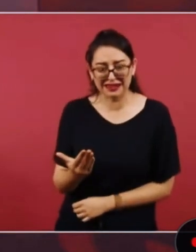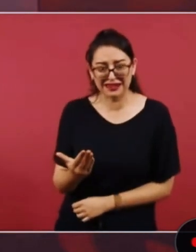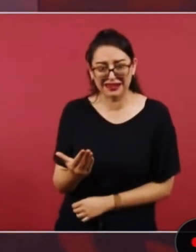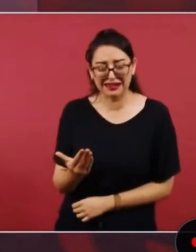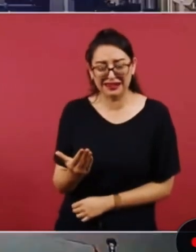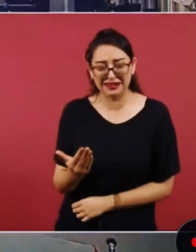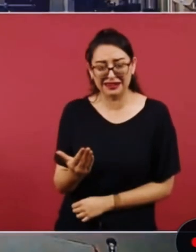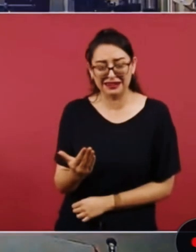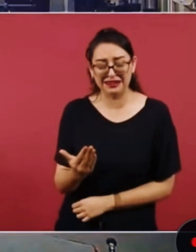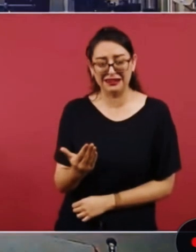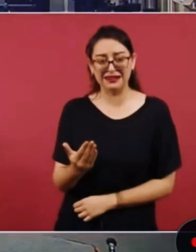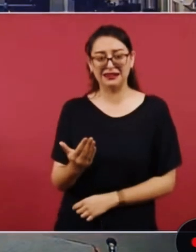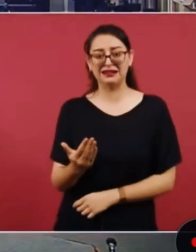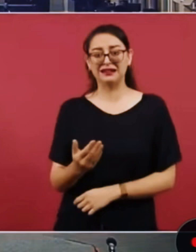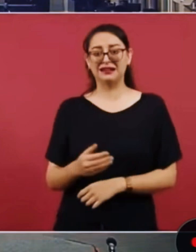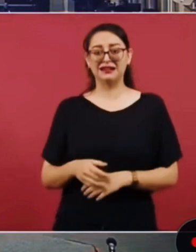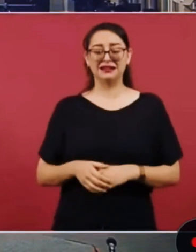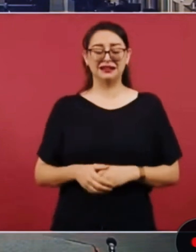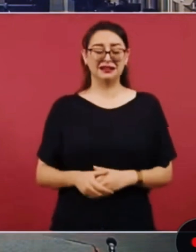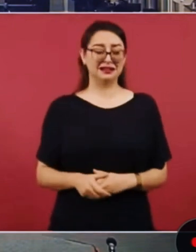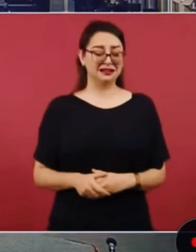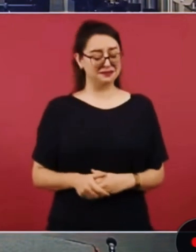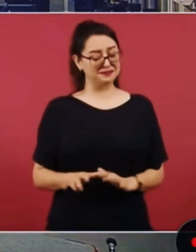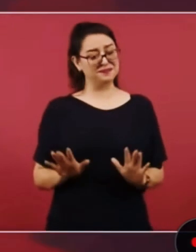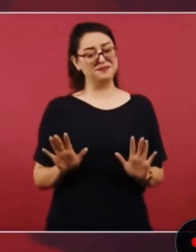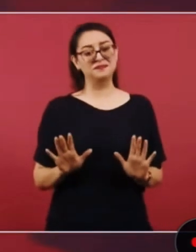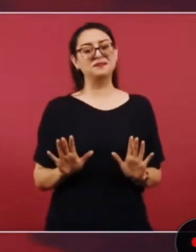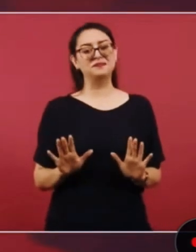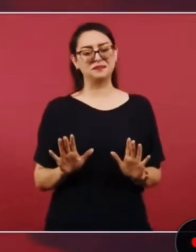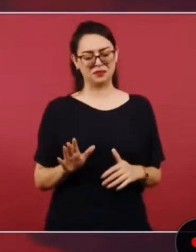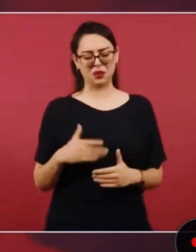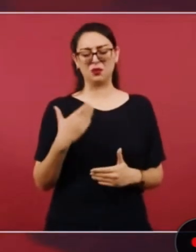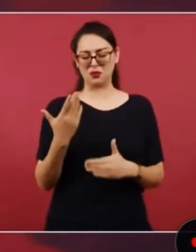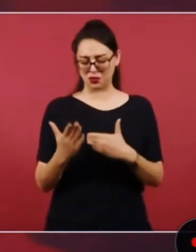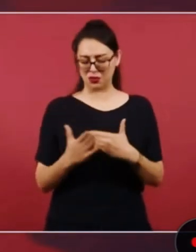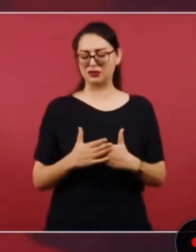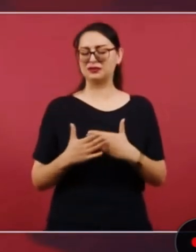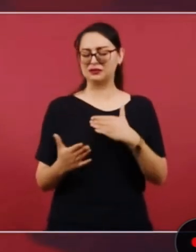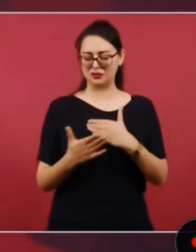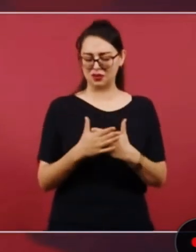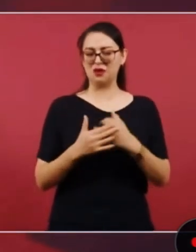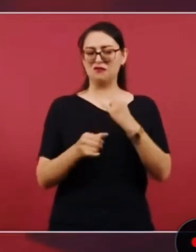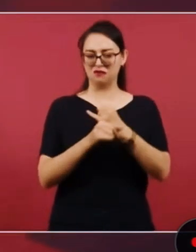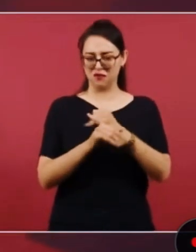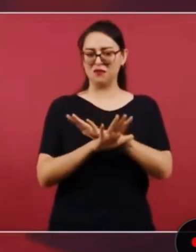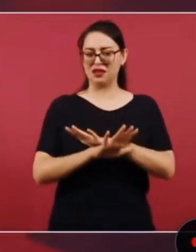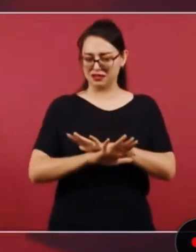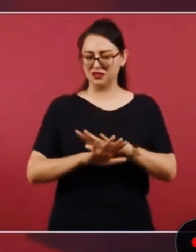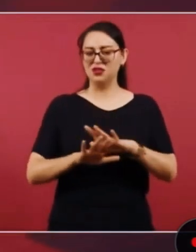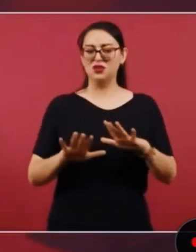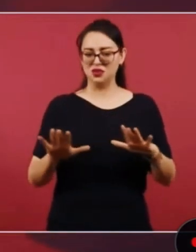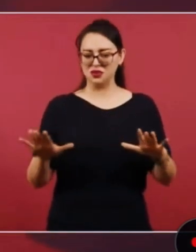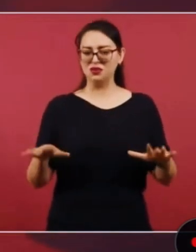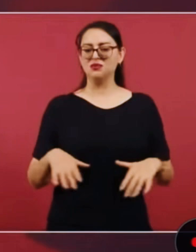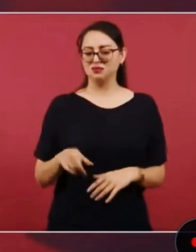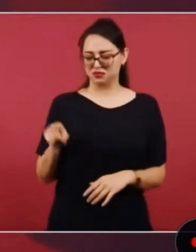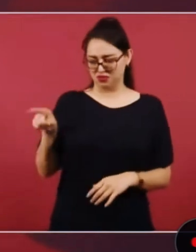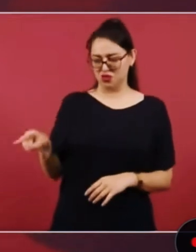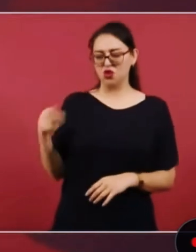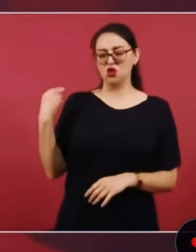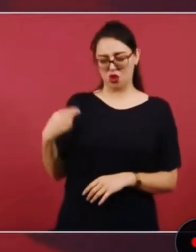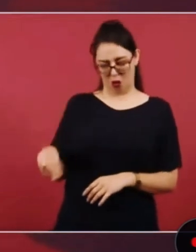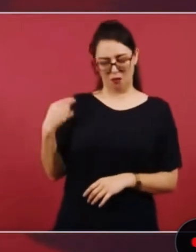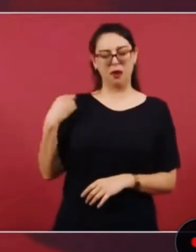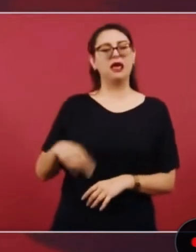cuando corresponda la sección de cero impunidad se va a dar a